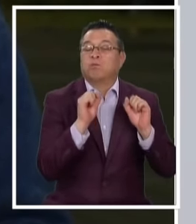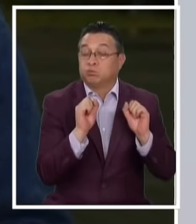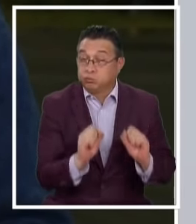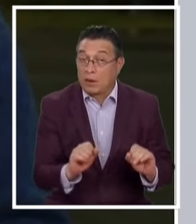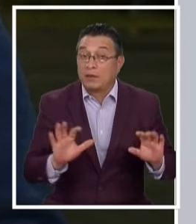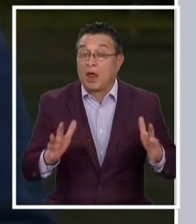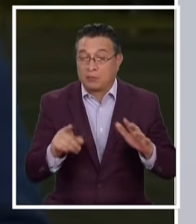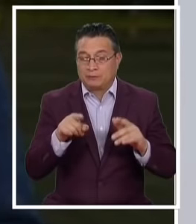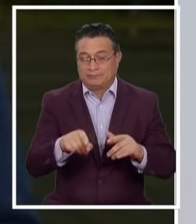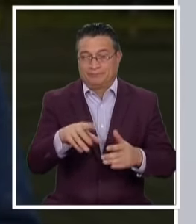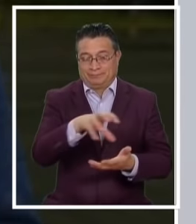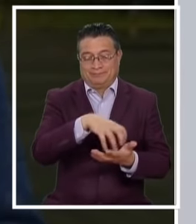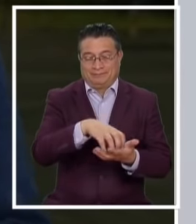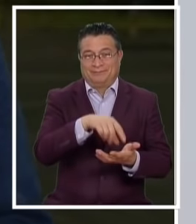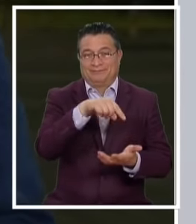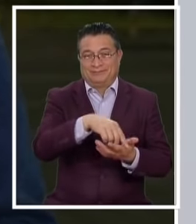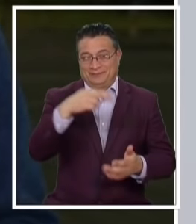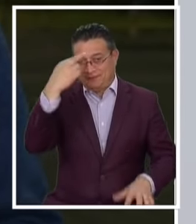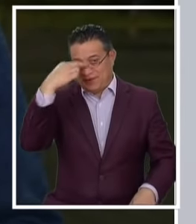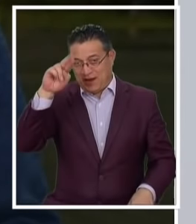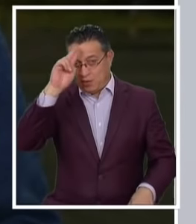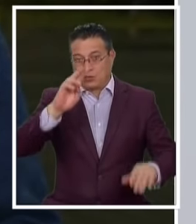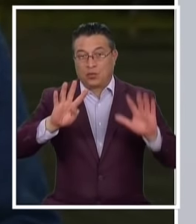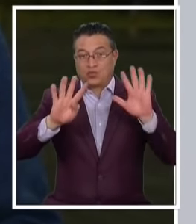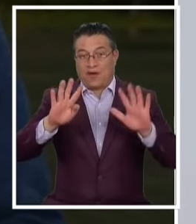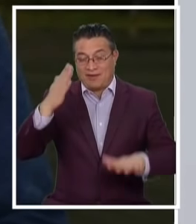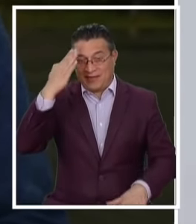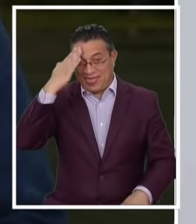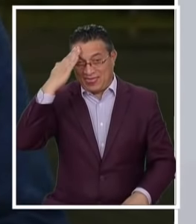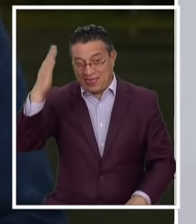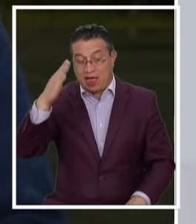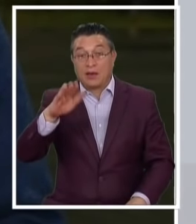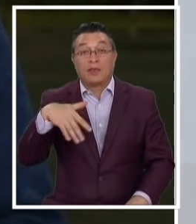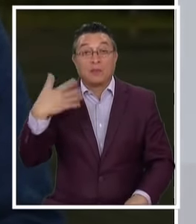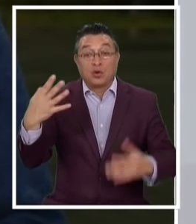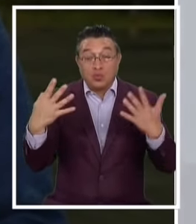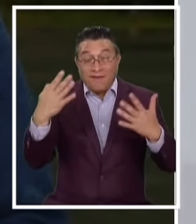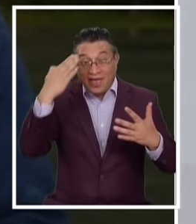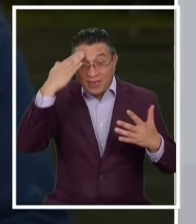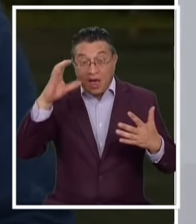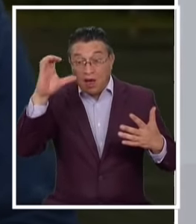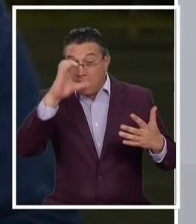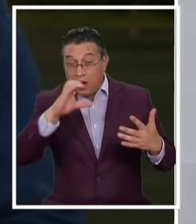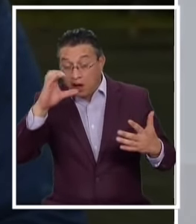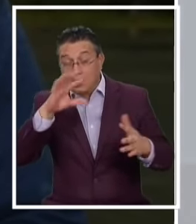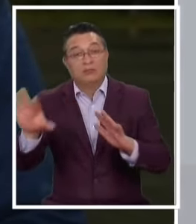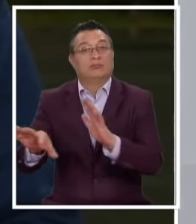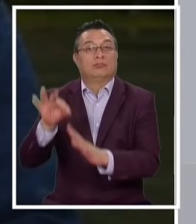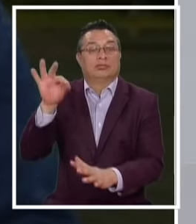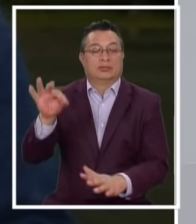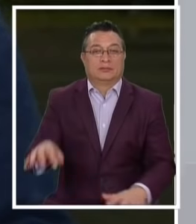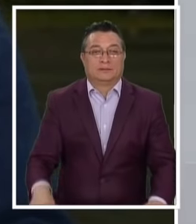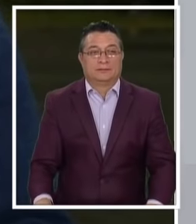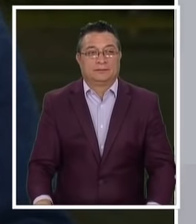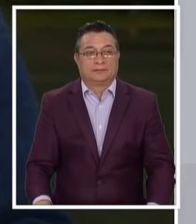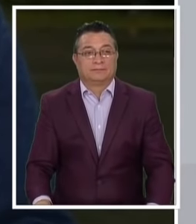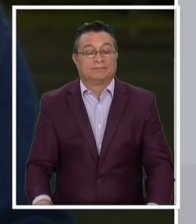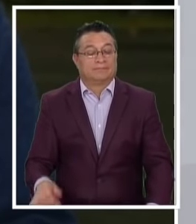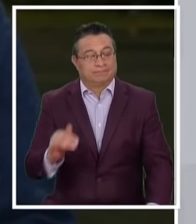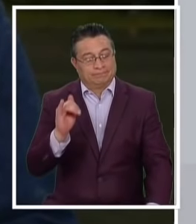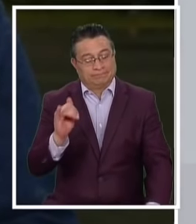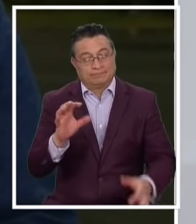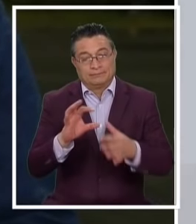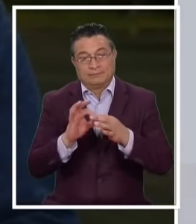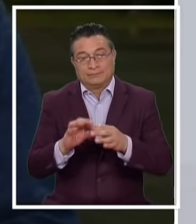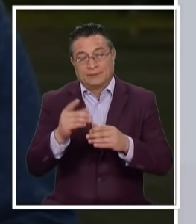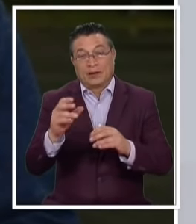se desarrolló Ahí en el sector De Caripilún Durante nueve días Recordemos que él Después de nueve días De búsqueda Fue encontrado Bien Felipe Quedamos atentos